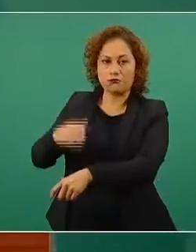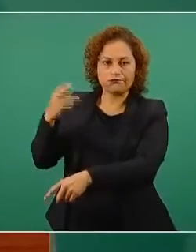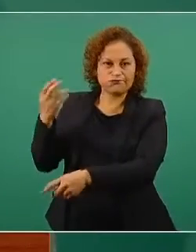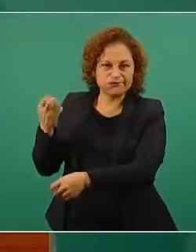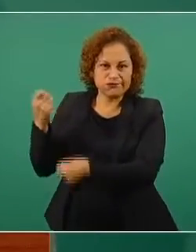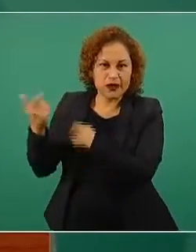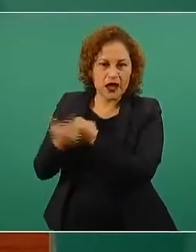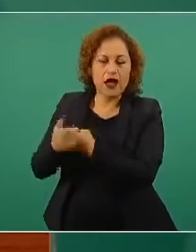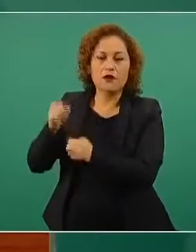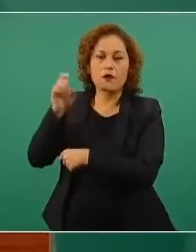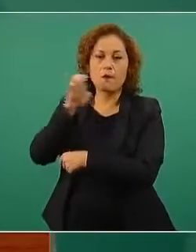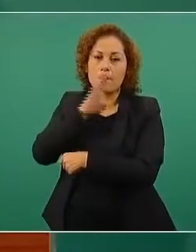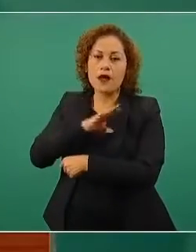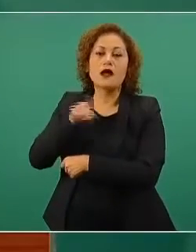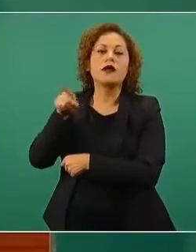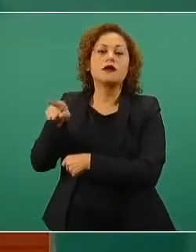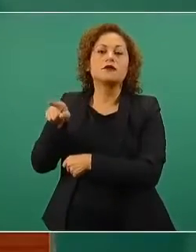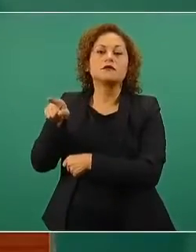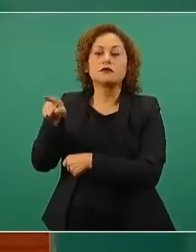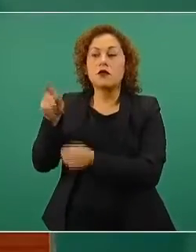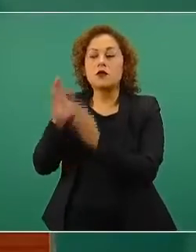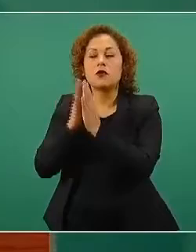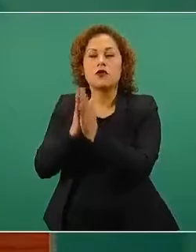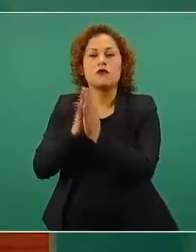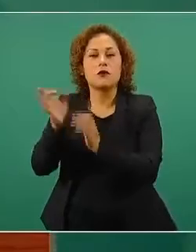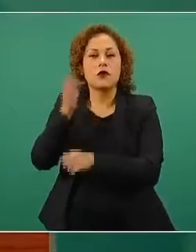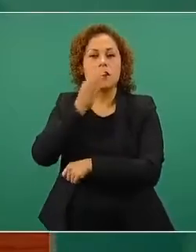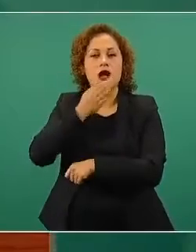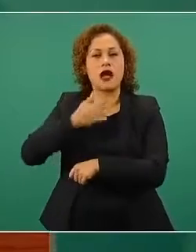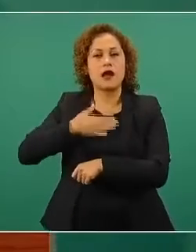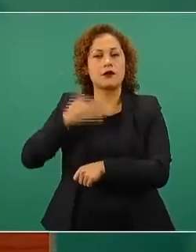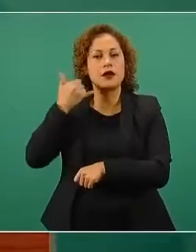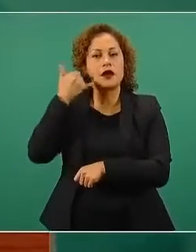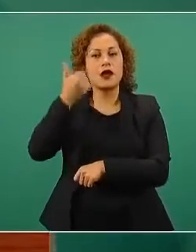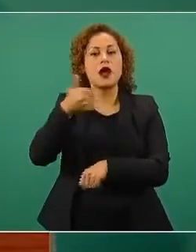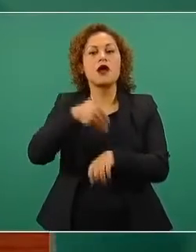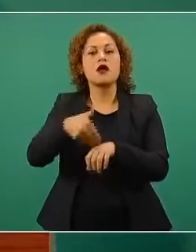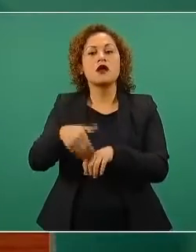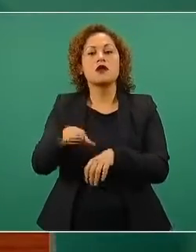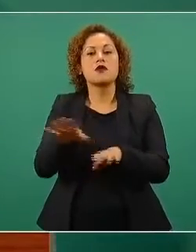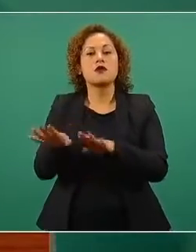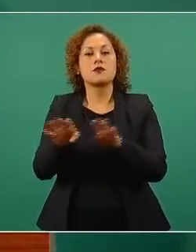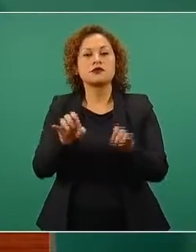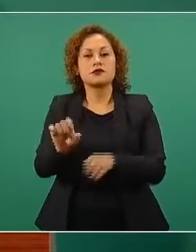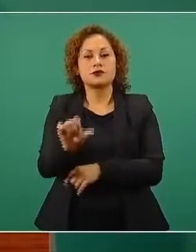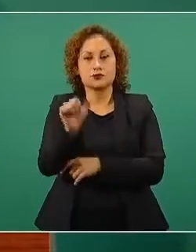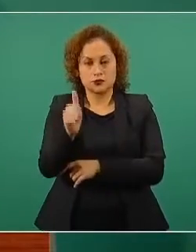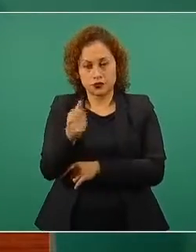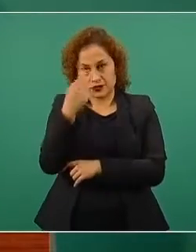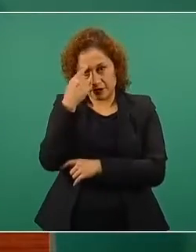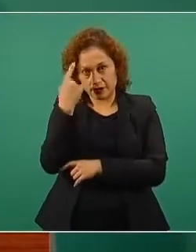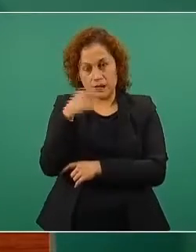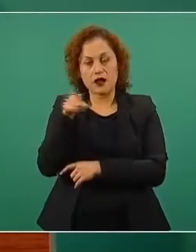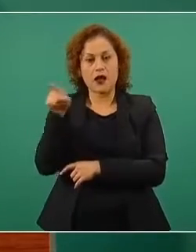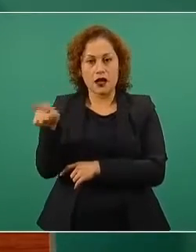911 a fin de activar los protocolos necesarios para su protección.